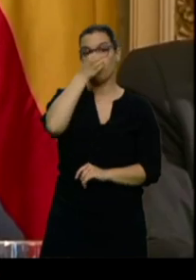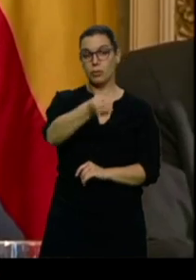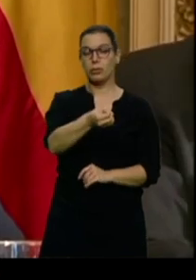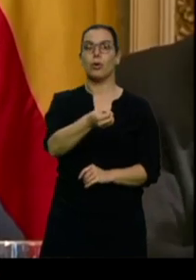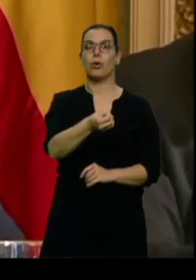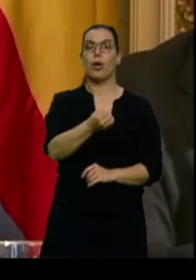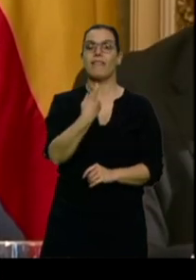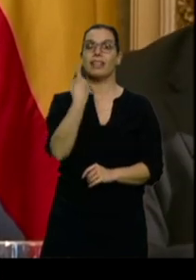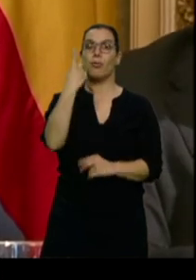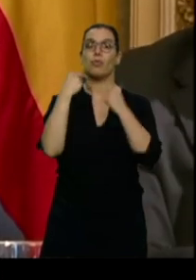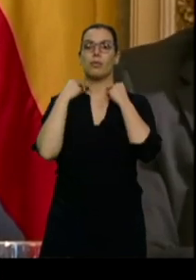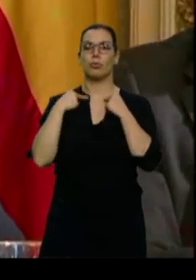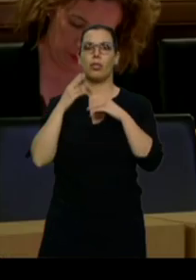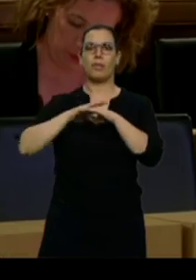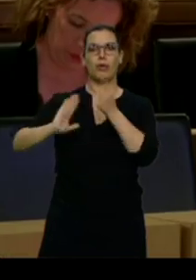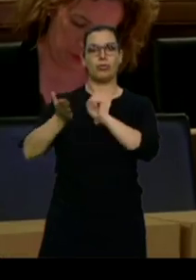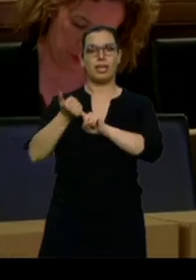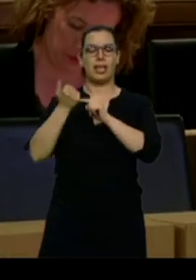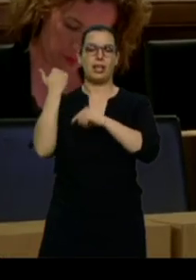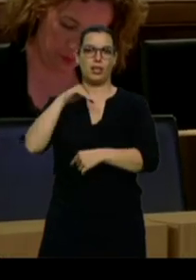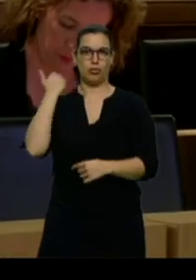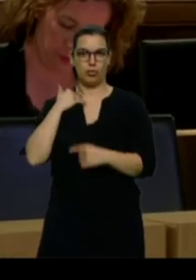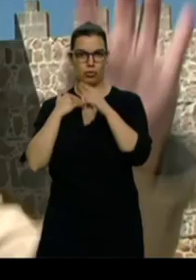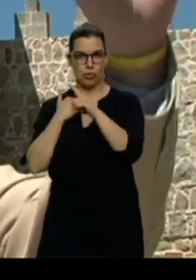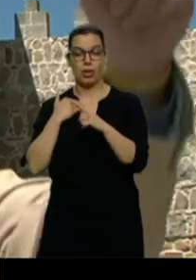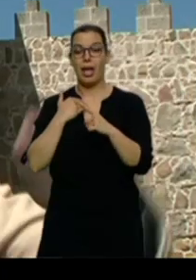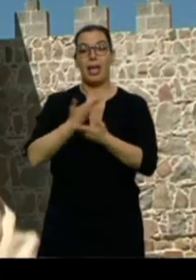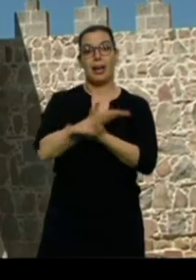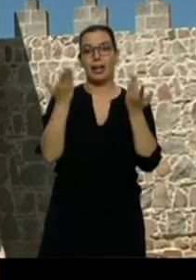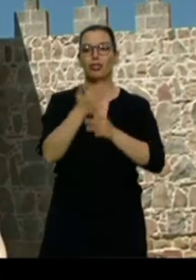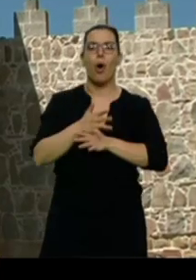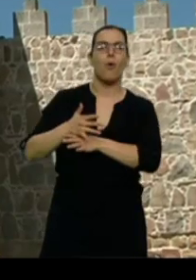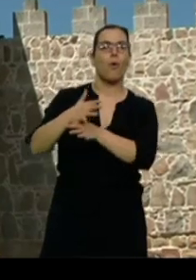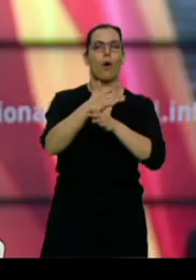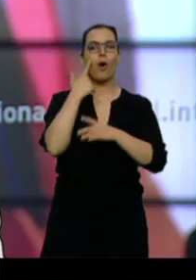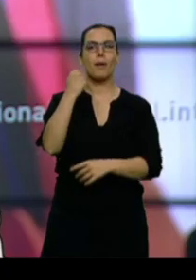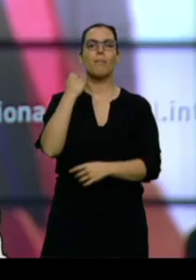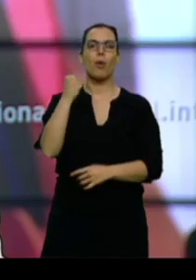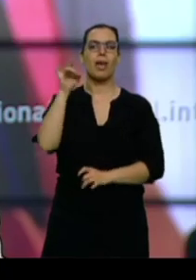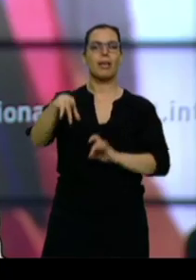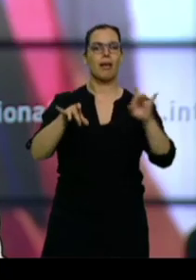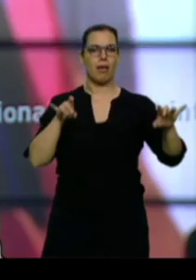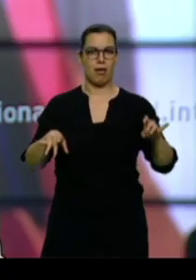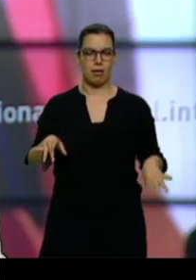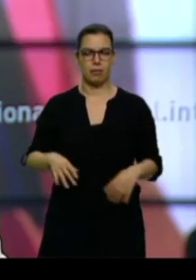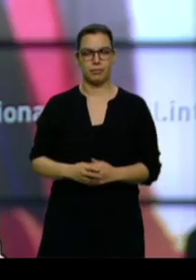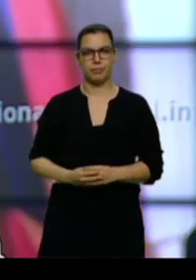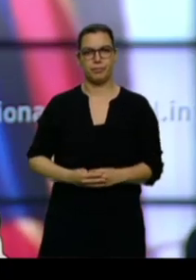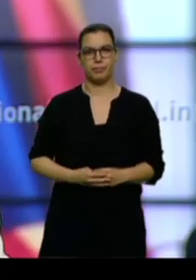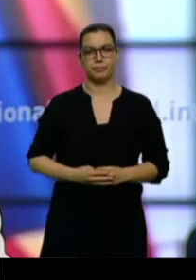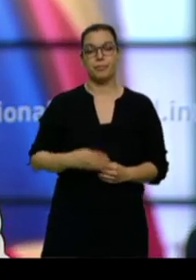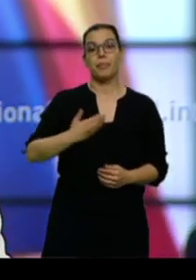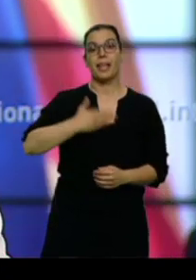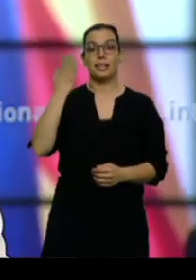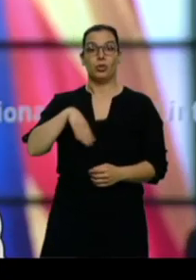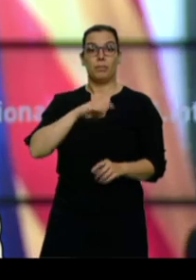de lograrla en Soria. En el resto comienza un juego de tronos para retener el poder. En el resto de España también